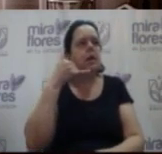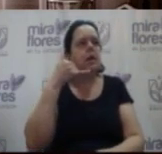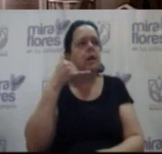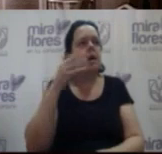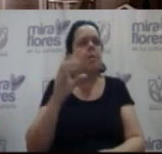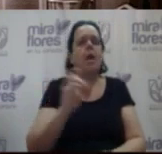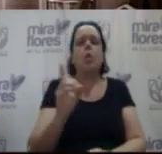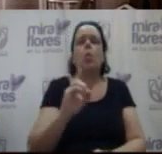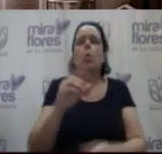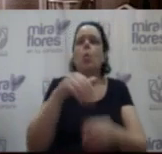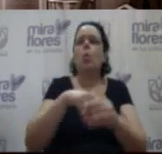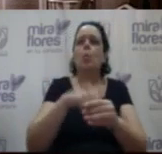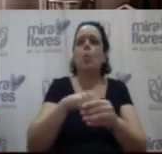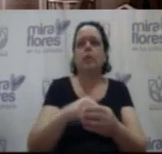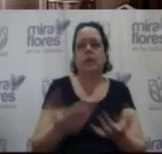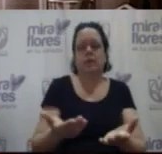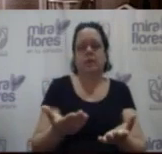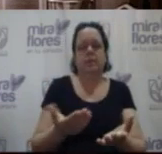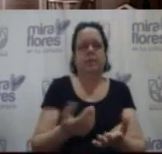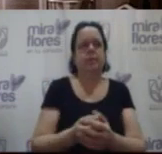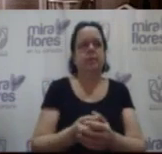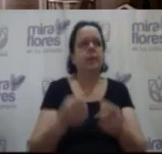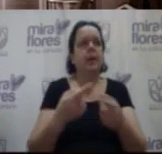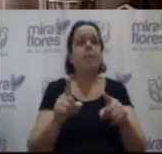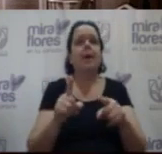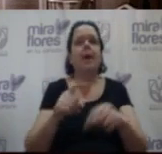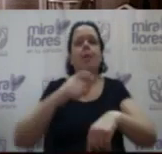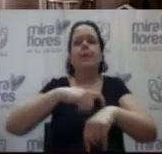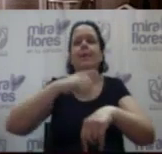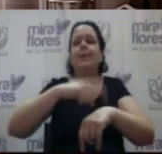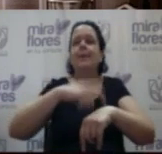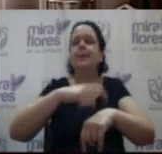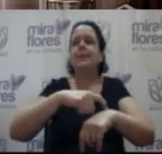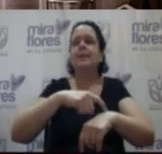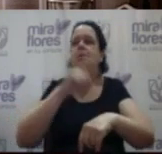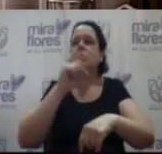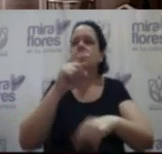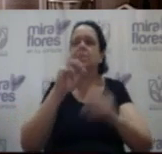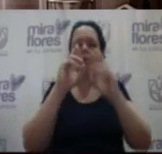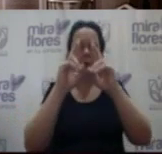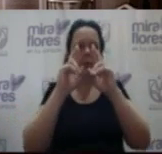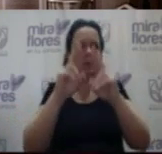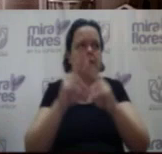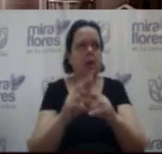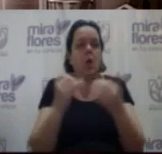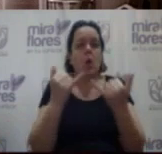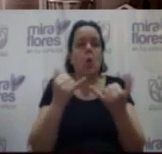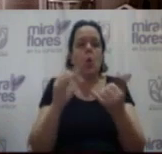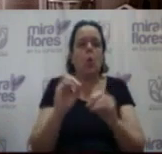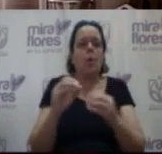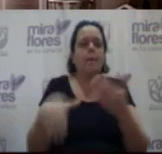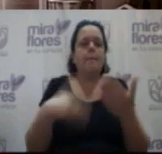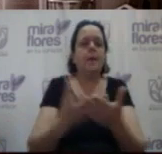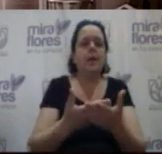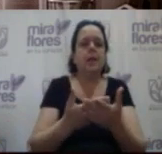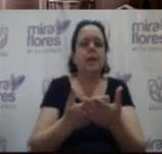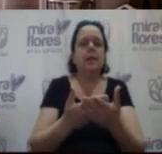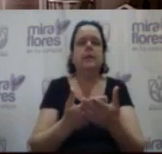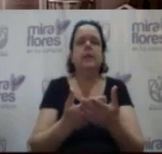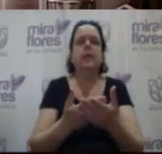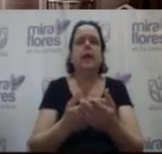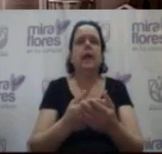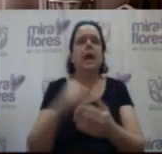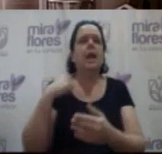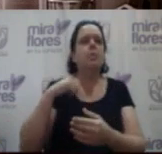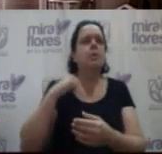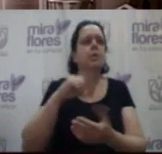esta votación, pero los plazos se tienen que cumplir y el día de hoy o mañana esto tiene que llegar a la Municipalidad de Lima.